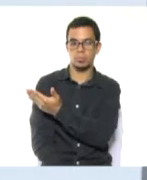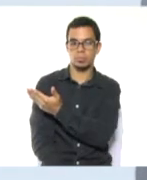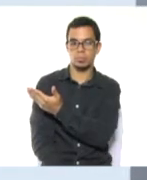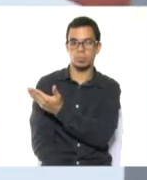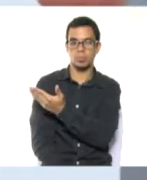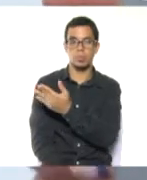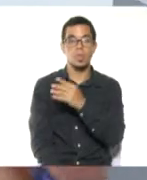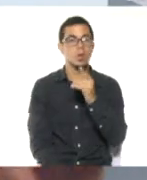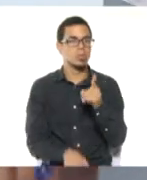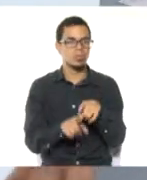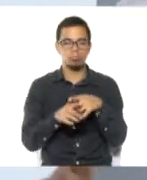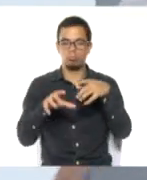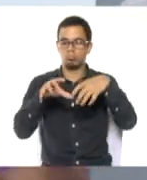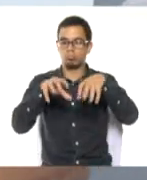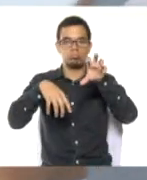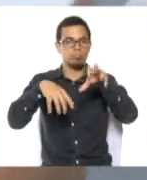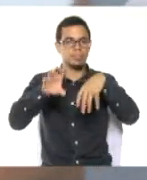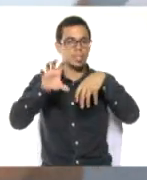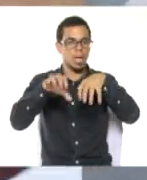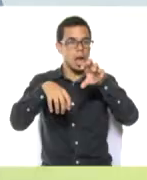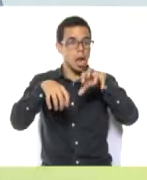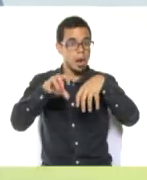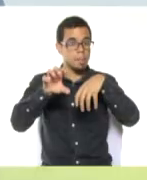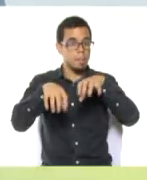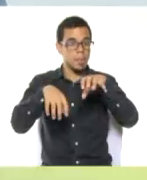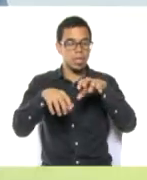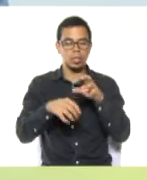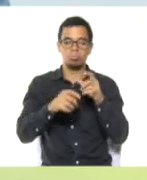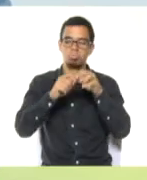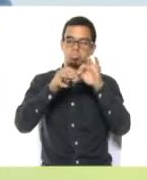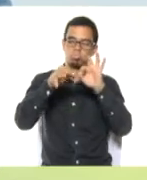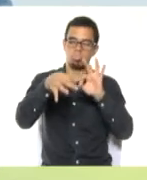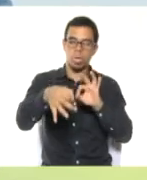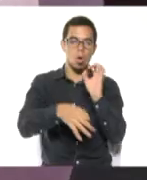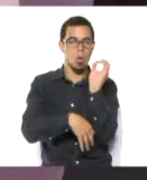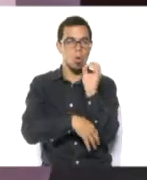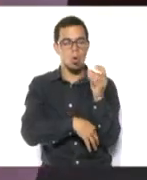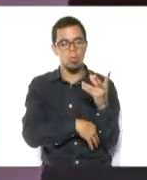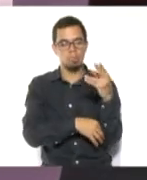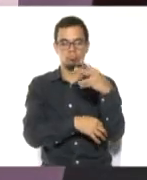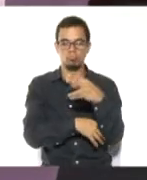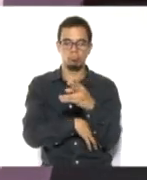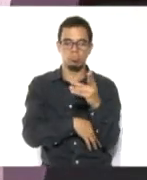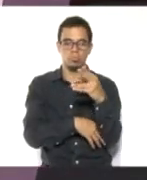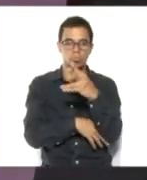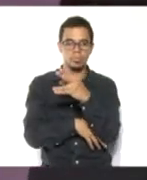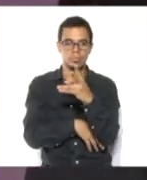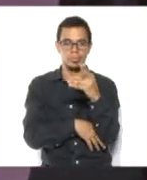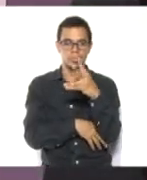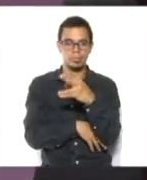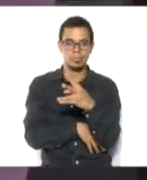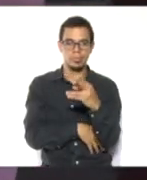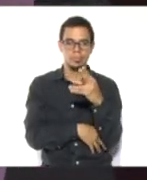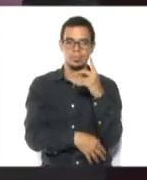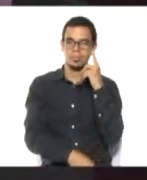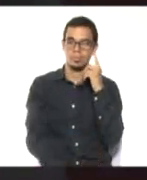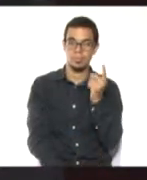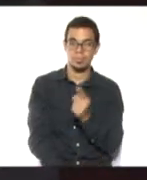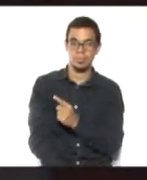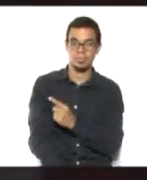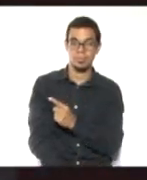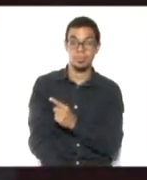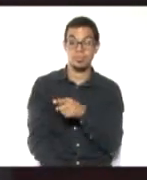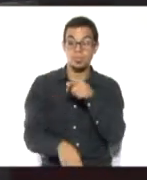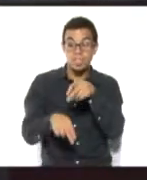observar, le colocamos o le escribimos, ya a nuestros niños y niñas que estén iniciados en ese proceso de la escritura, los invitamos a